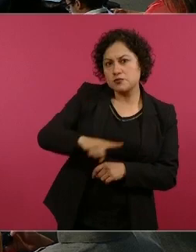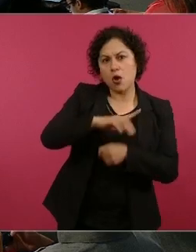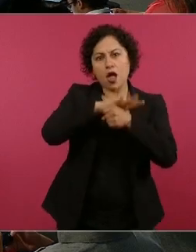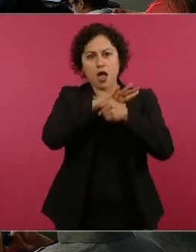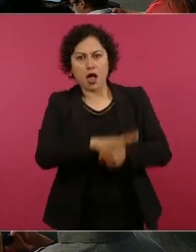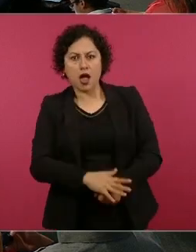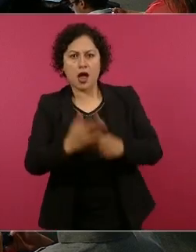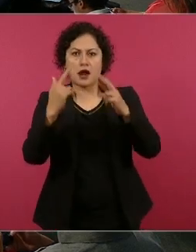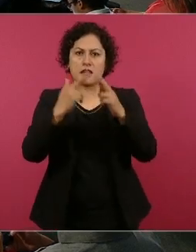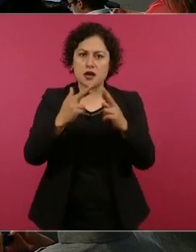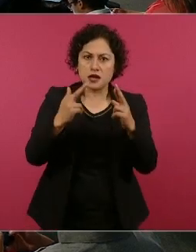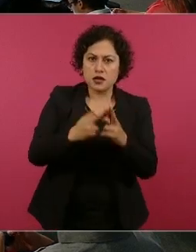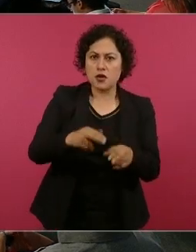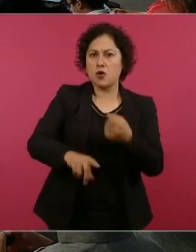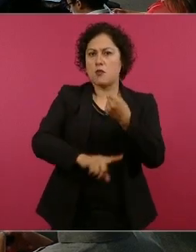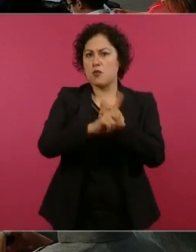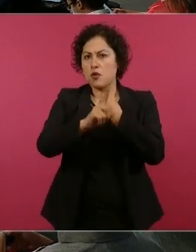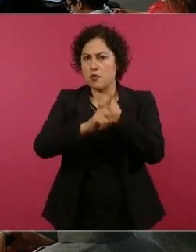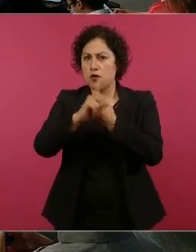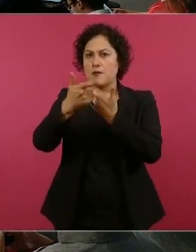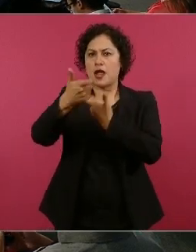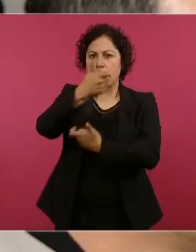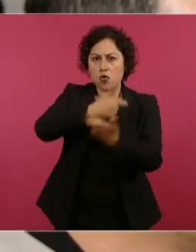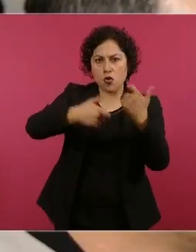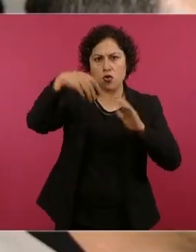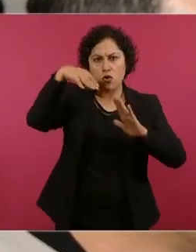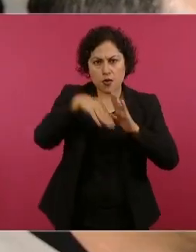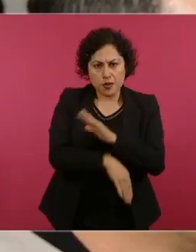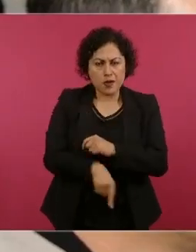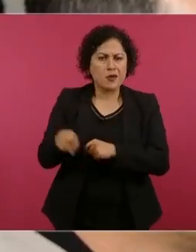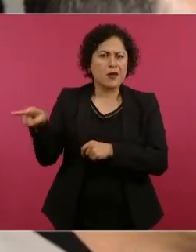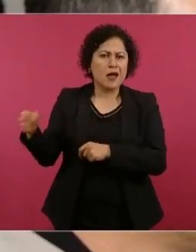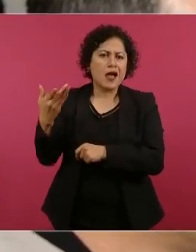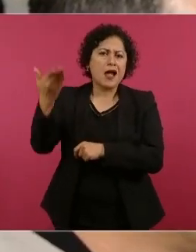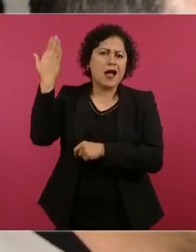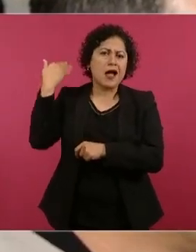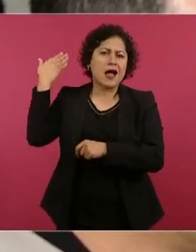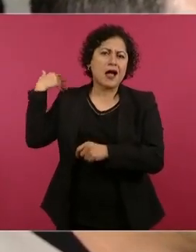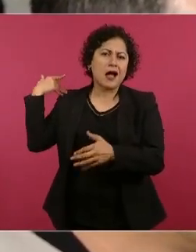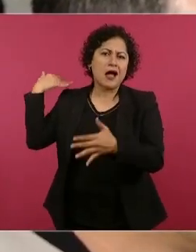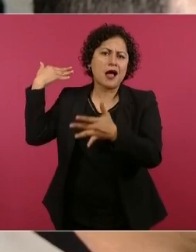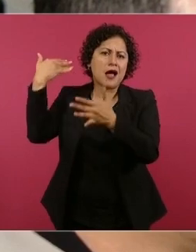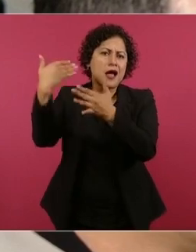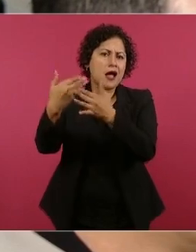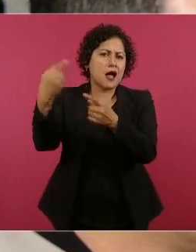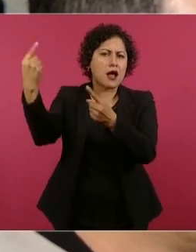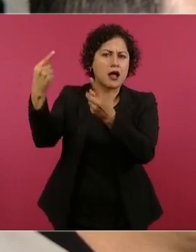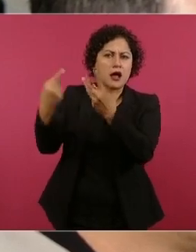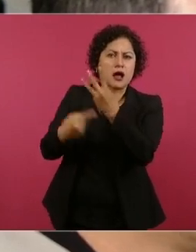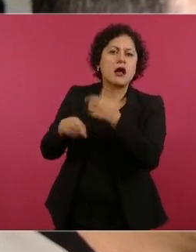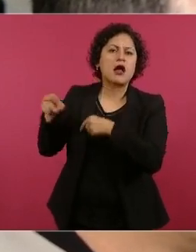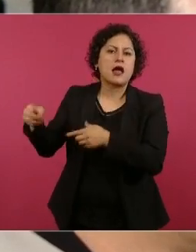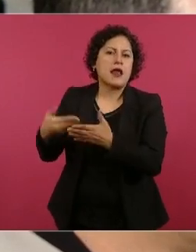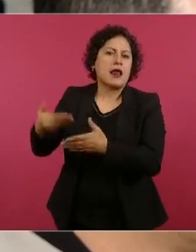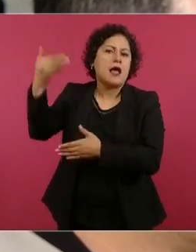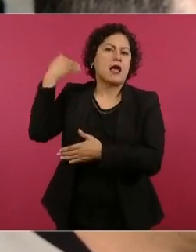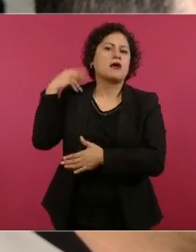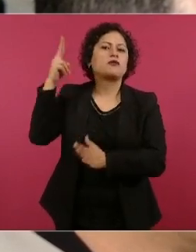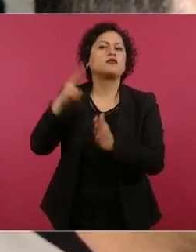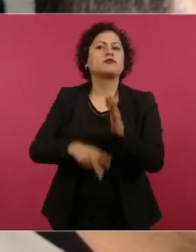económico, etcétera. Menciones que ya han acarreado consecuencias electorales en el pasado. En 2021